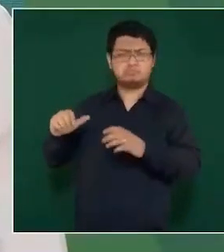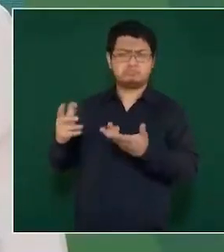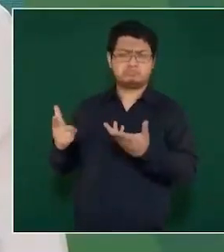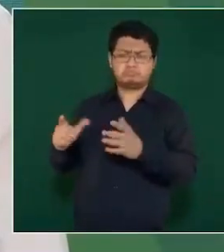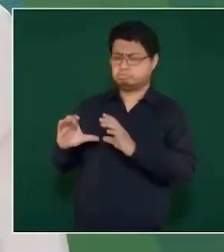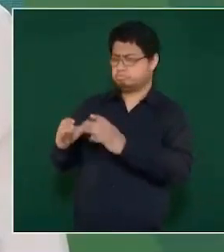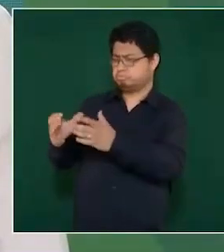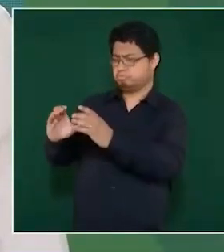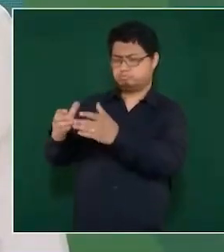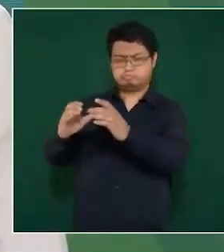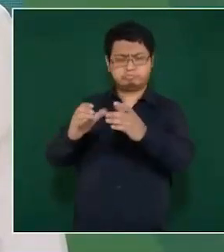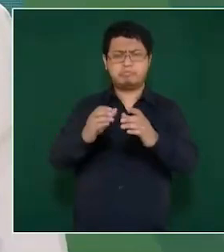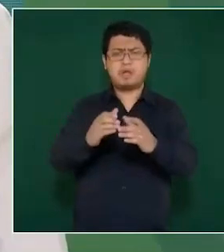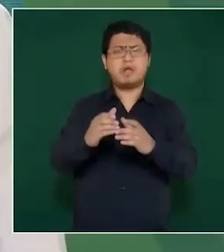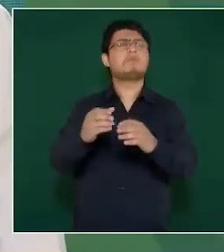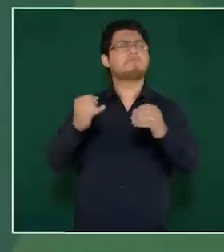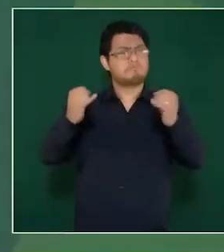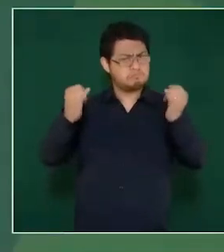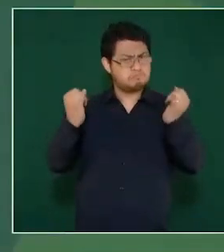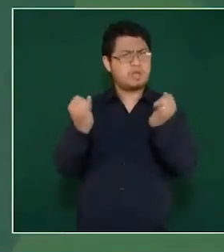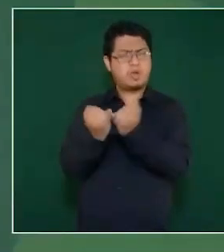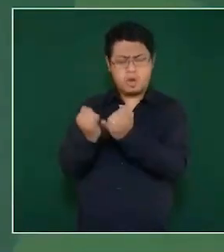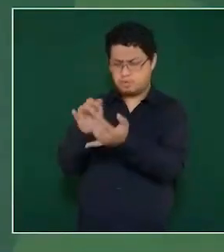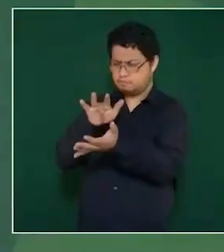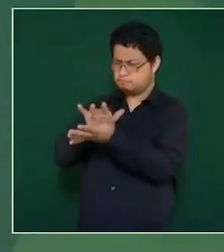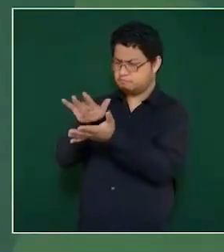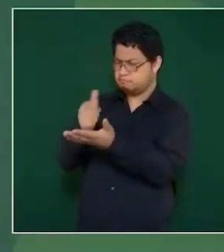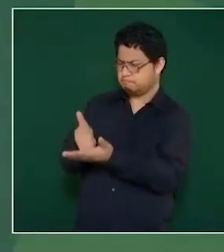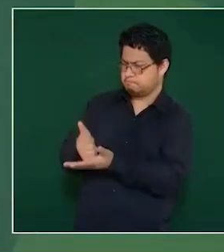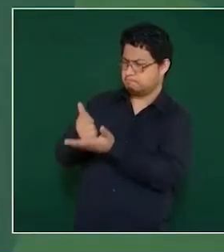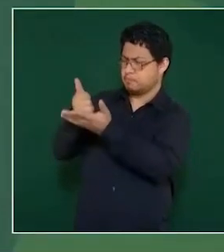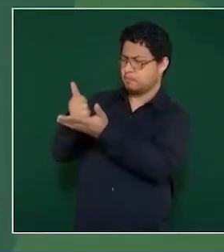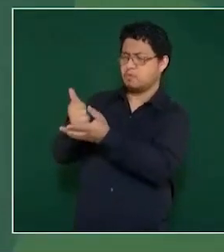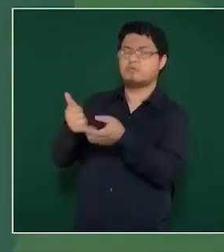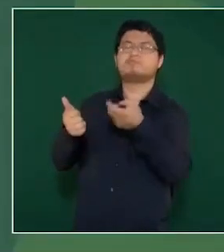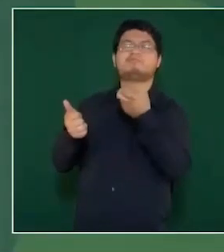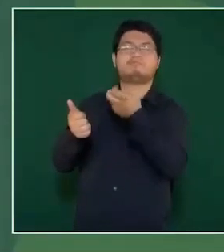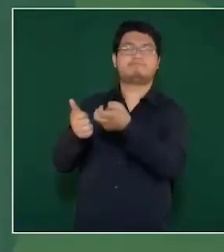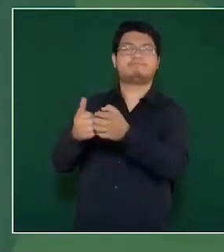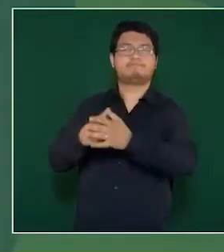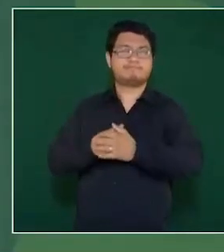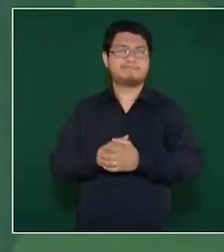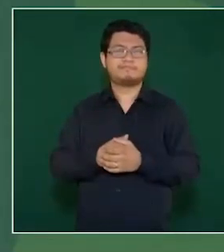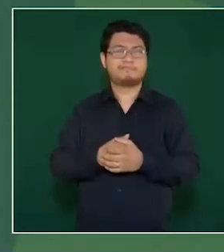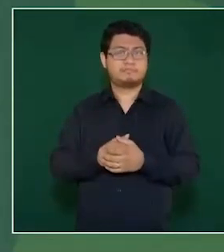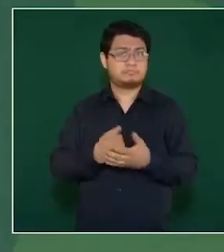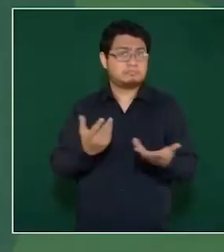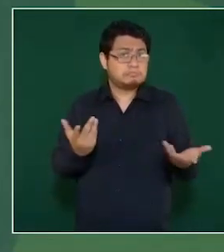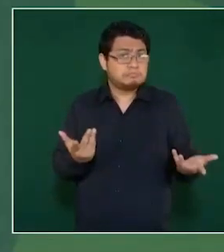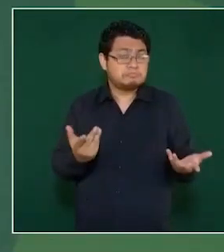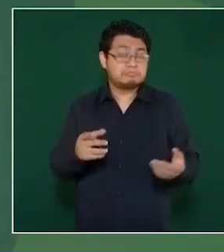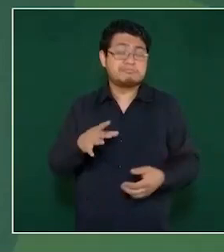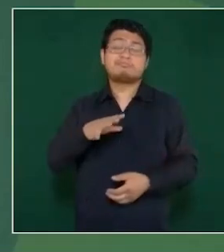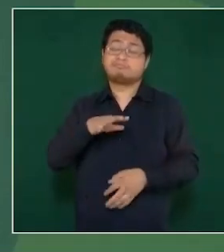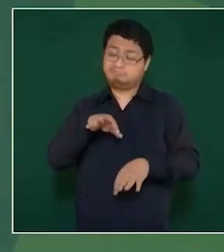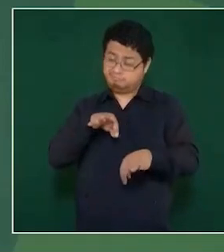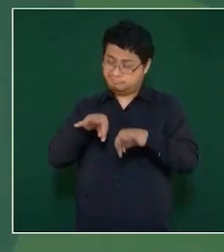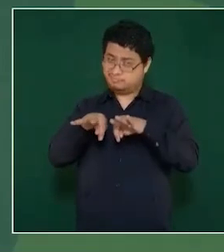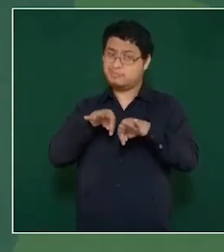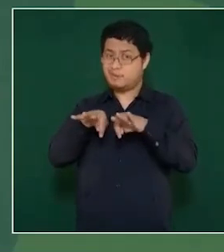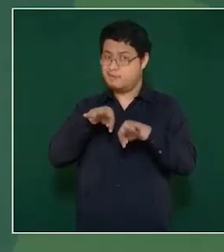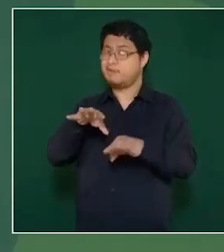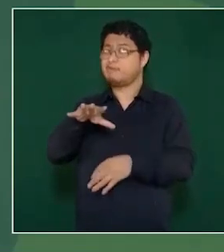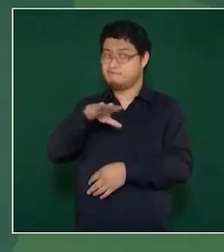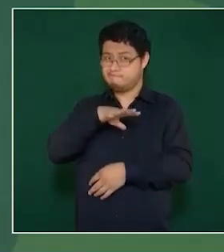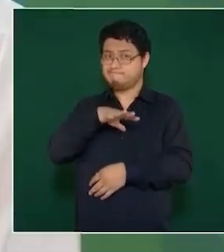también se les ayuda porque pues hay trabajo. Cuando hablo del